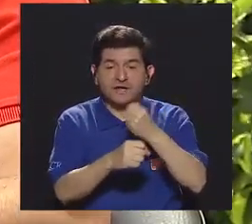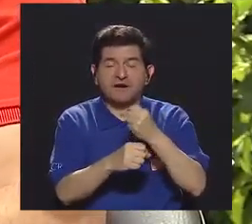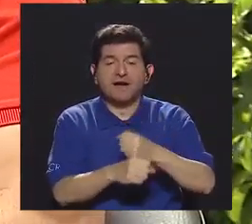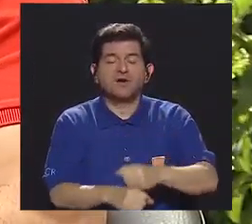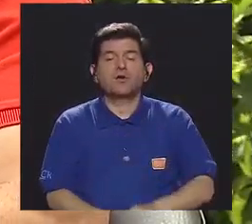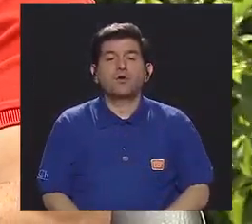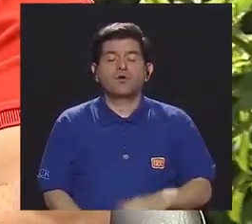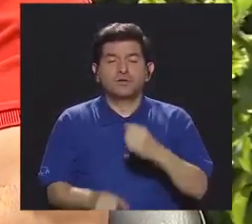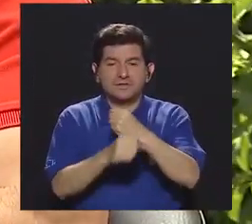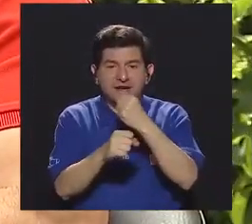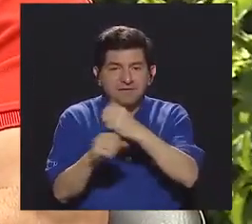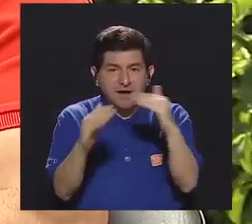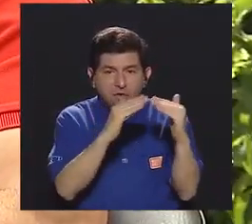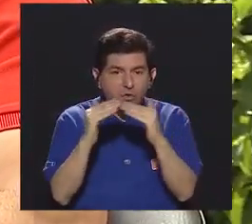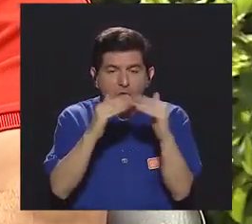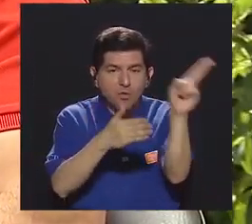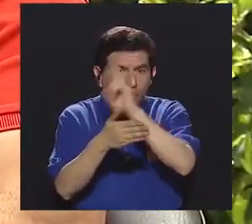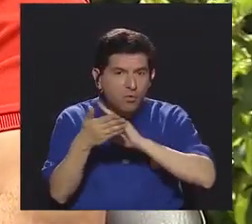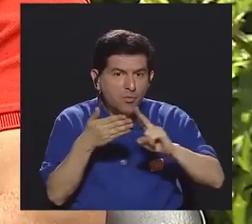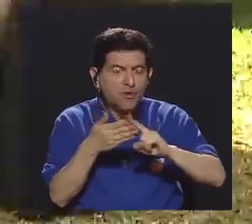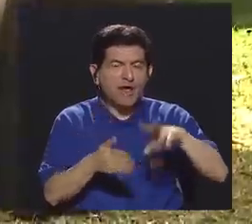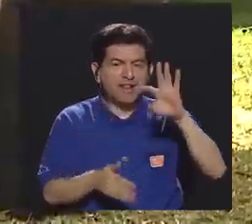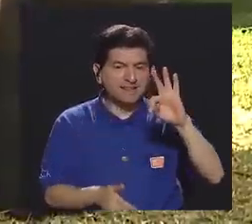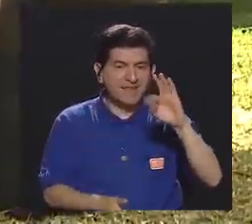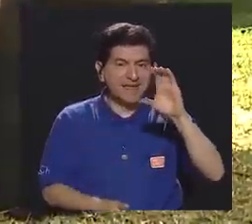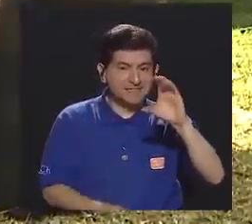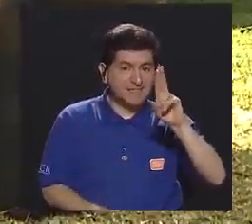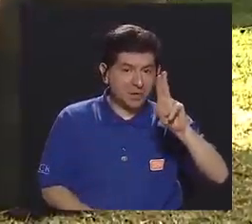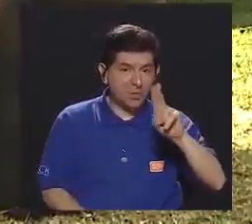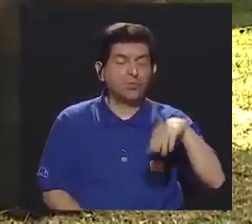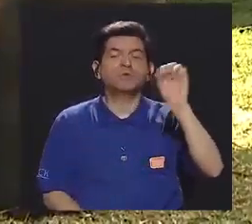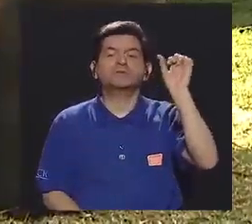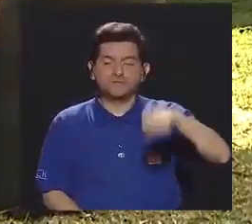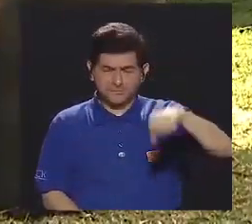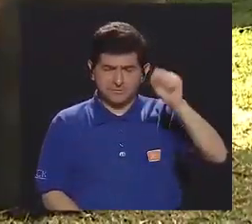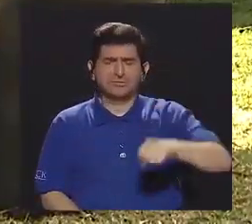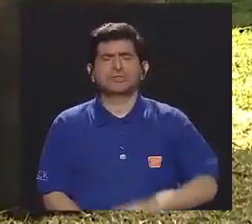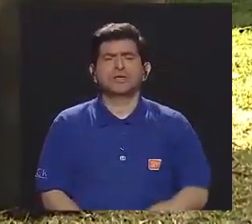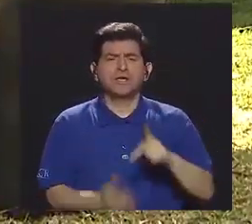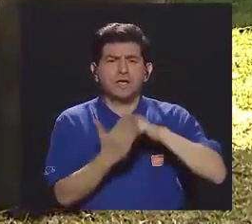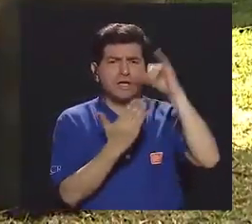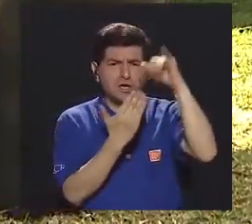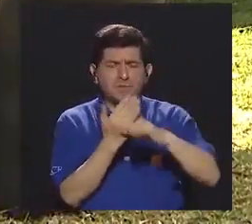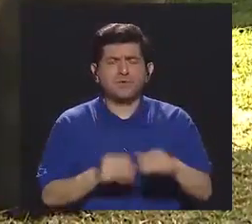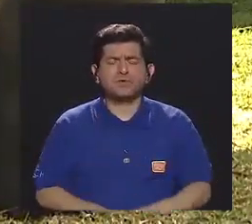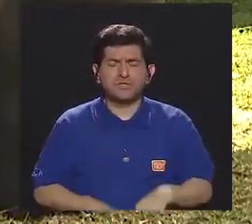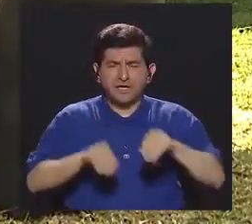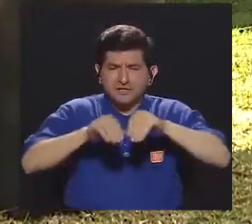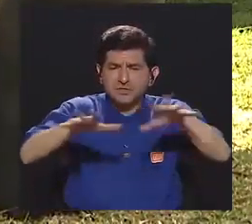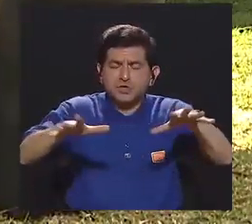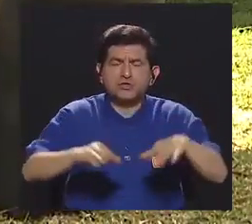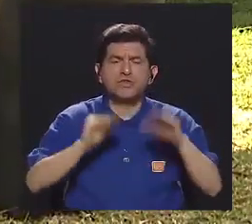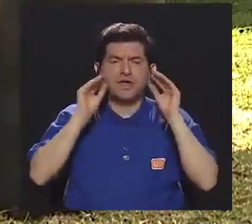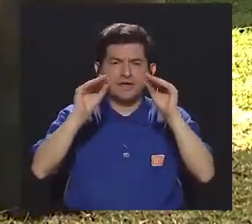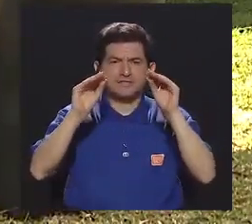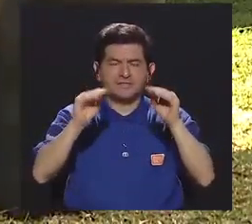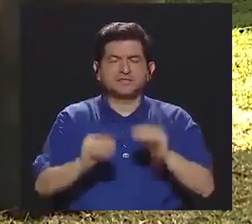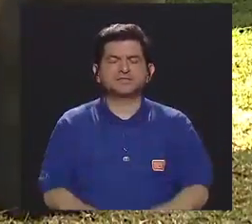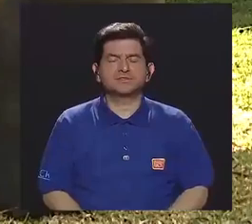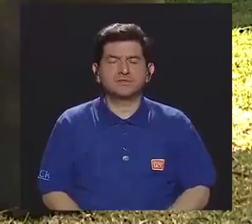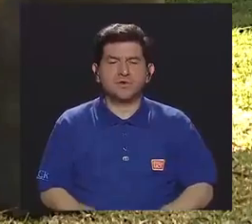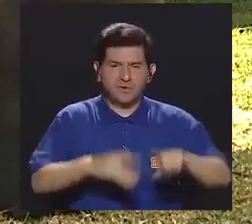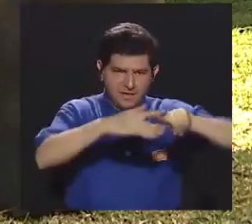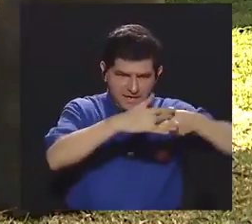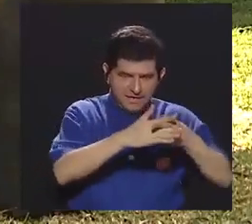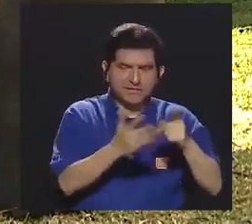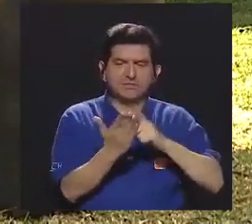trabajo comunal universitario, ¿cierto? Sí, y también de un proyecto de extensión docente, que